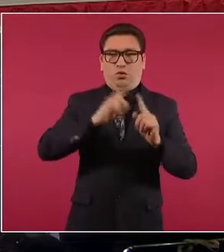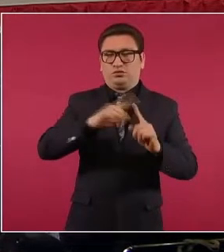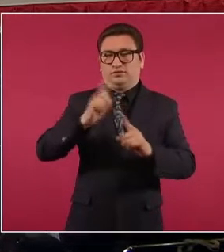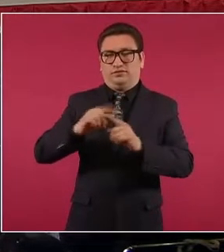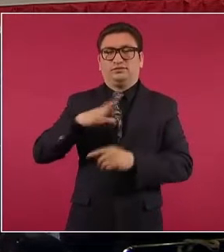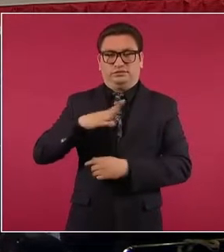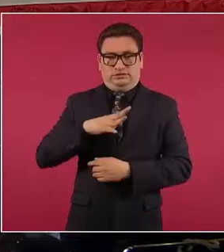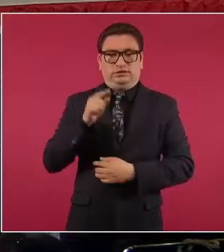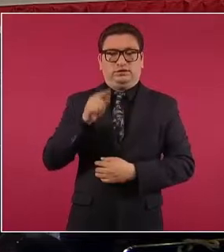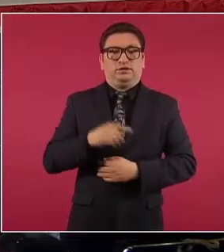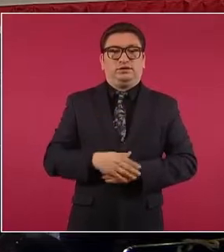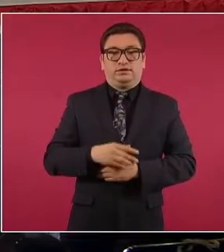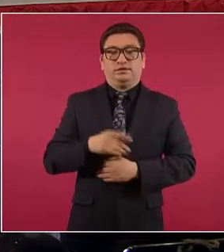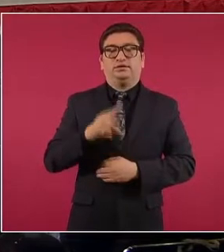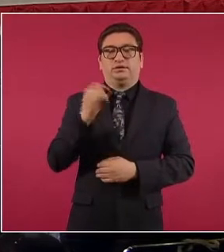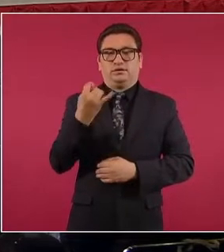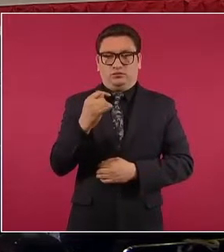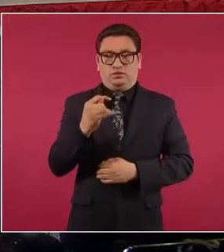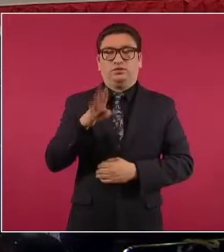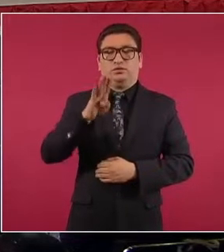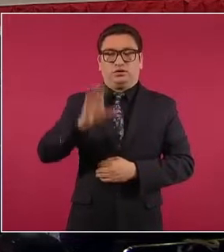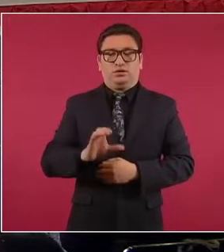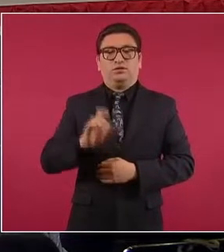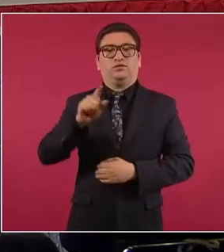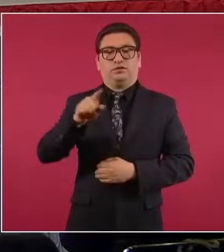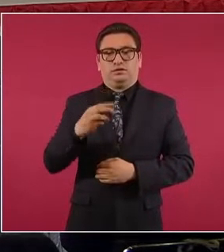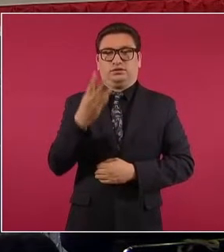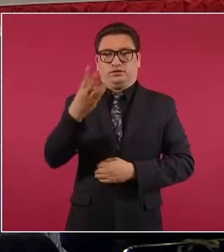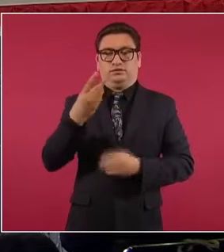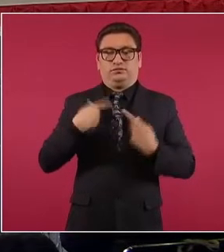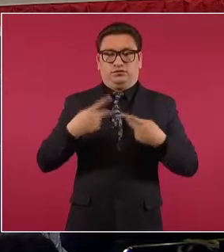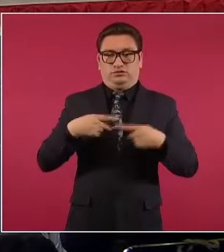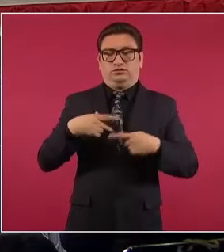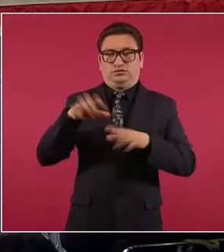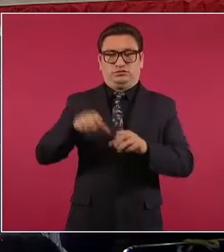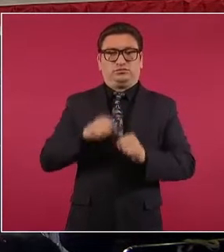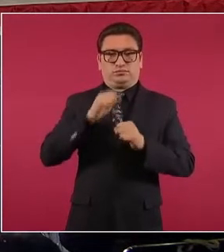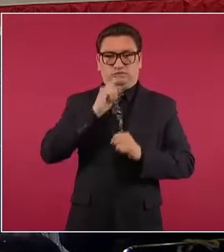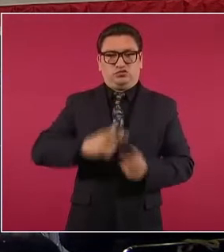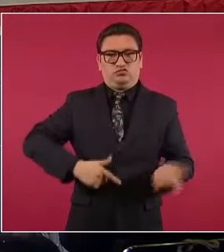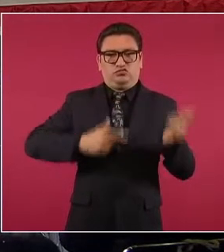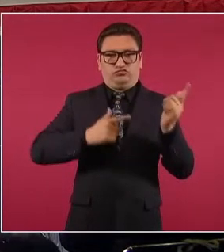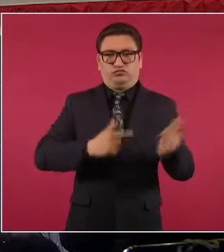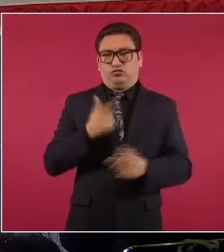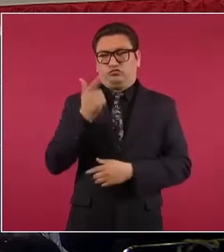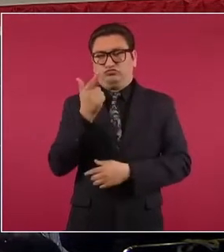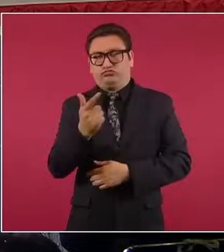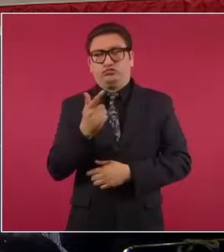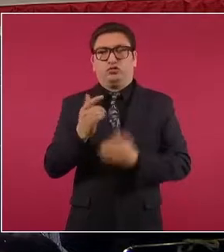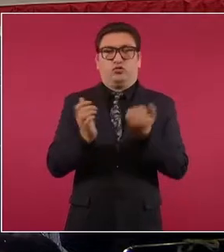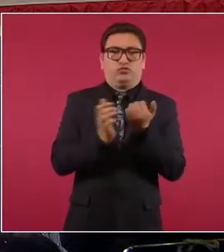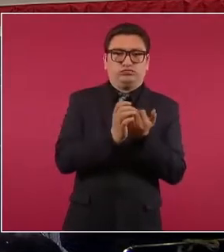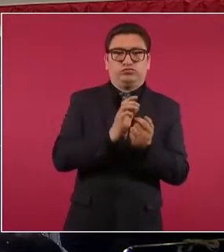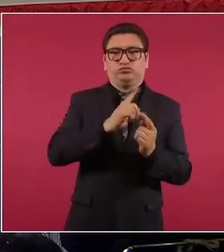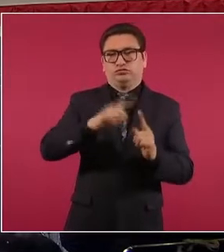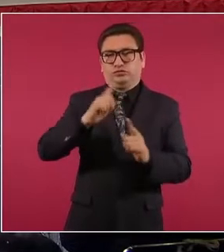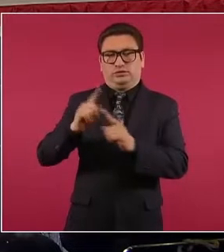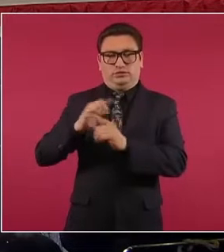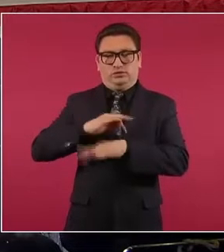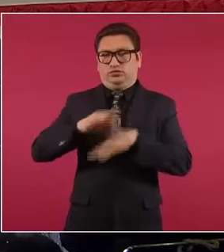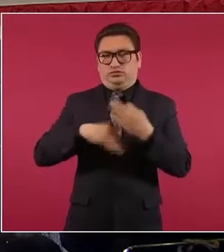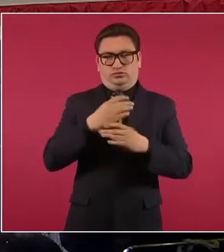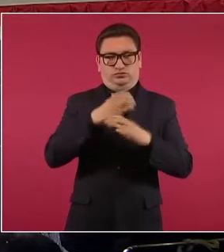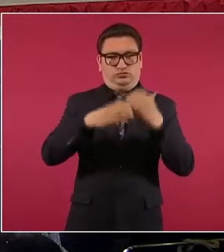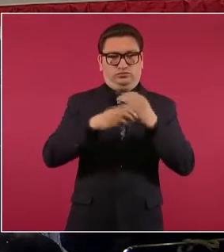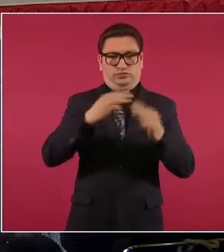en Tijuana, Baja California, tres personas detenidas con armas largas y armas cortas y cartuchos, entre otros